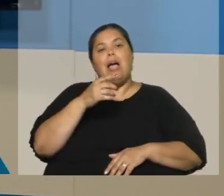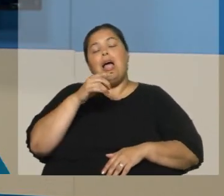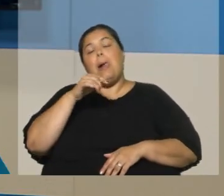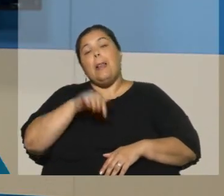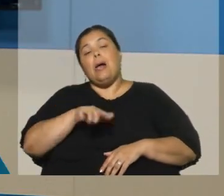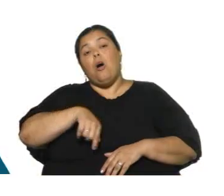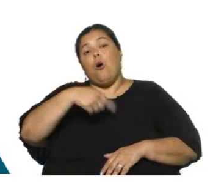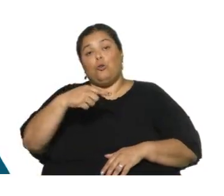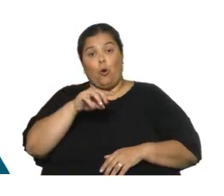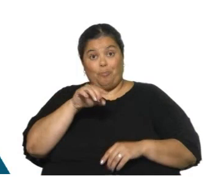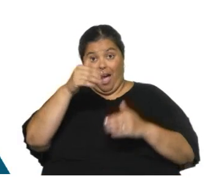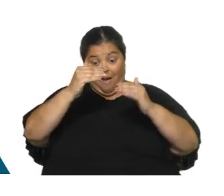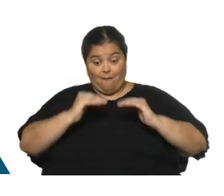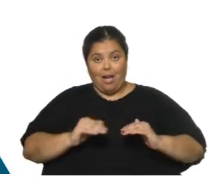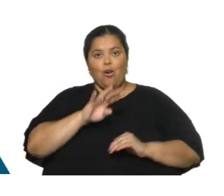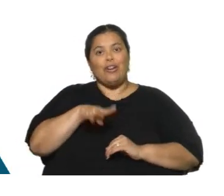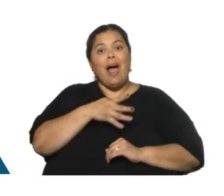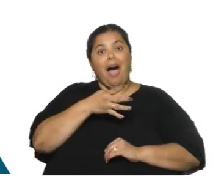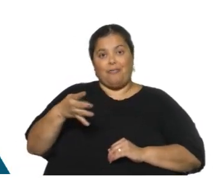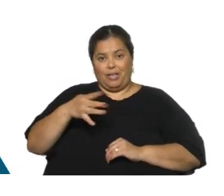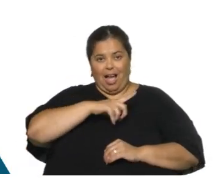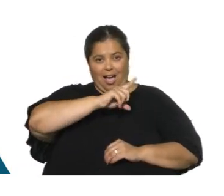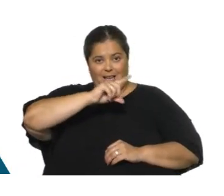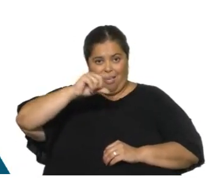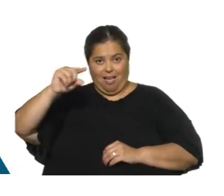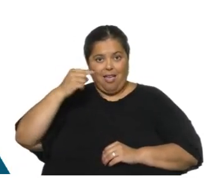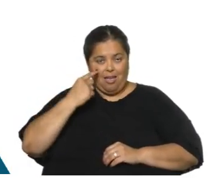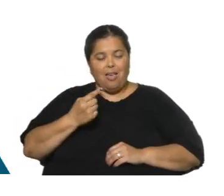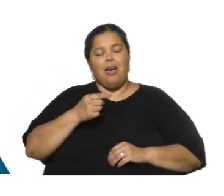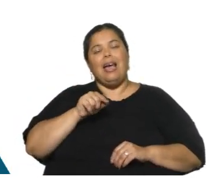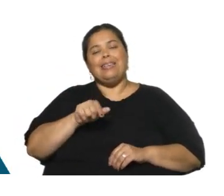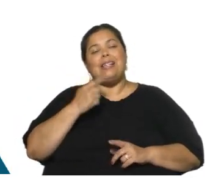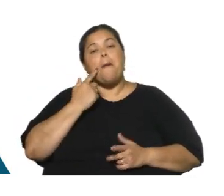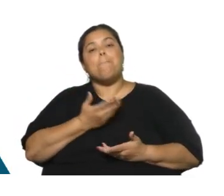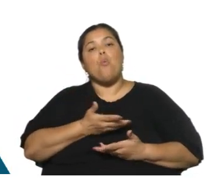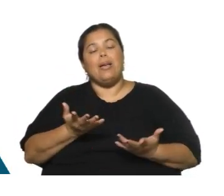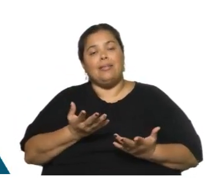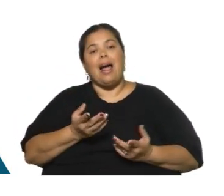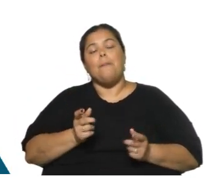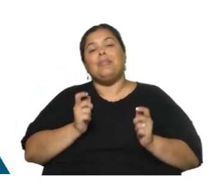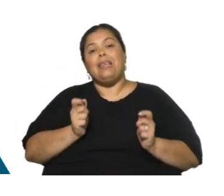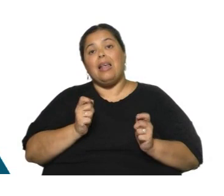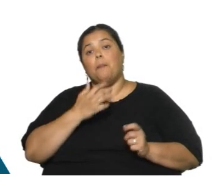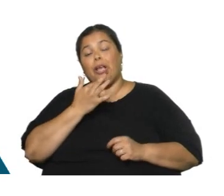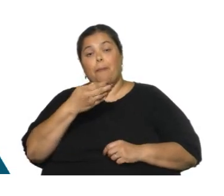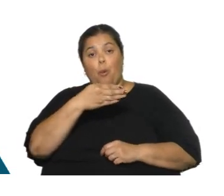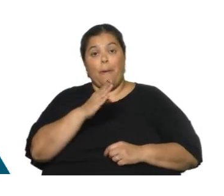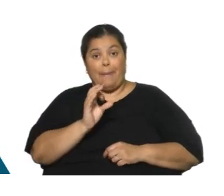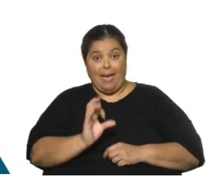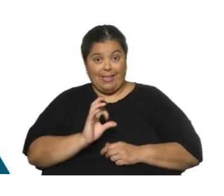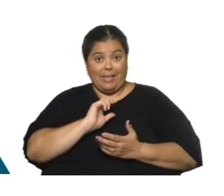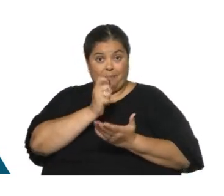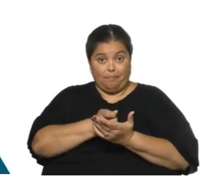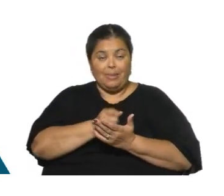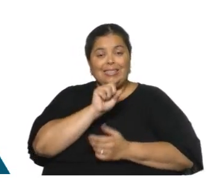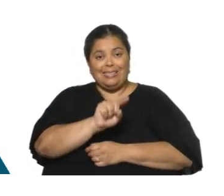abajo que veían recién, podemos compartirla de nuevo, muestra precisamente los puestos cotizantes en el Banco de Previsión Social. Hay unos